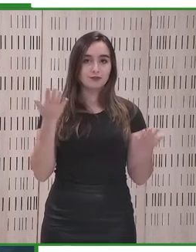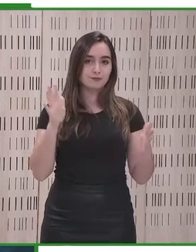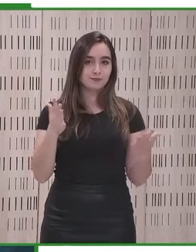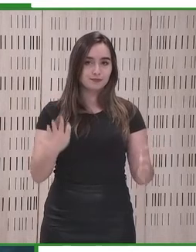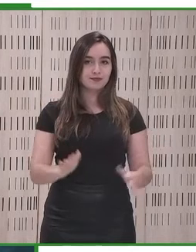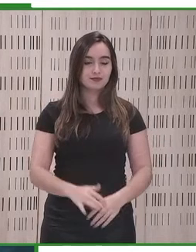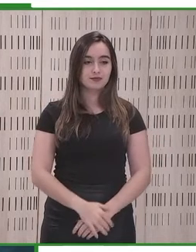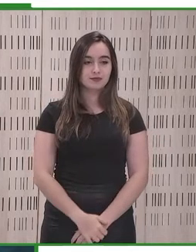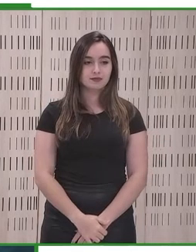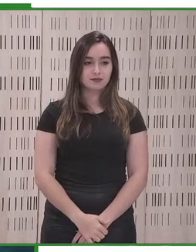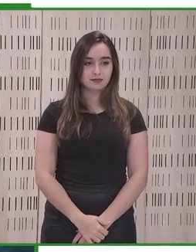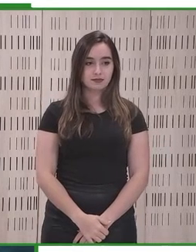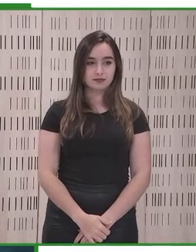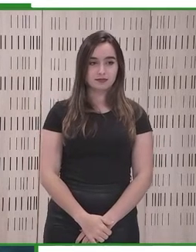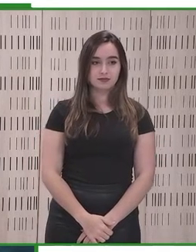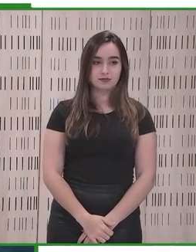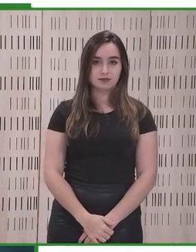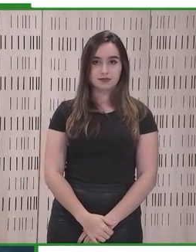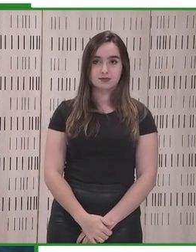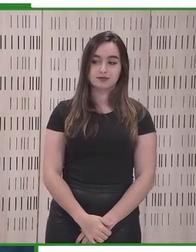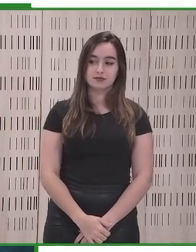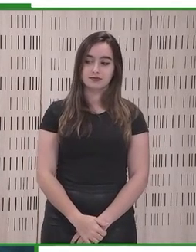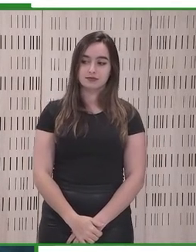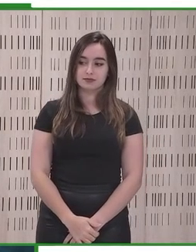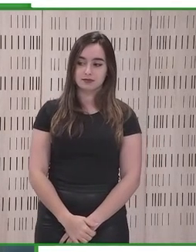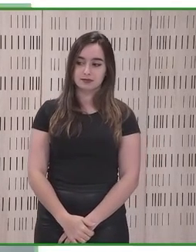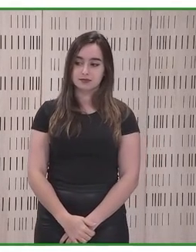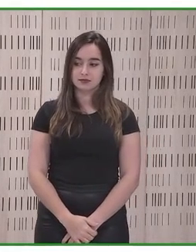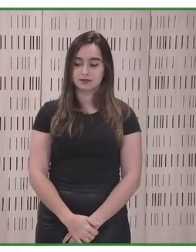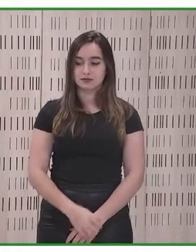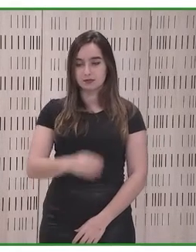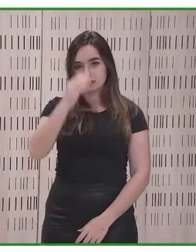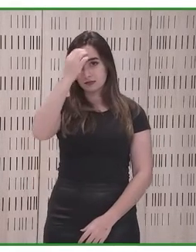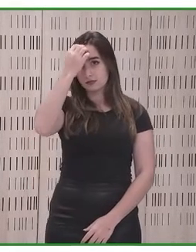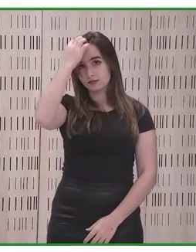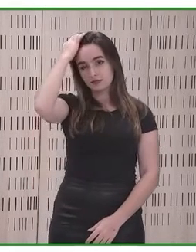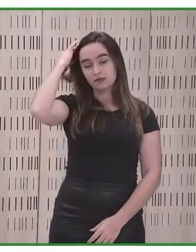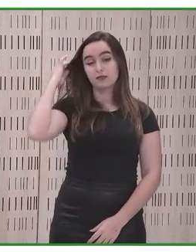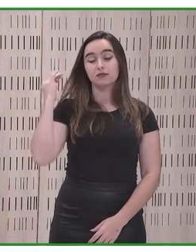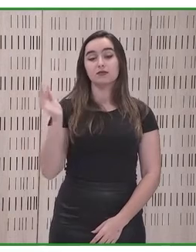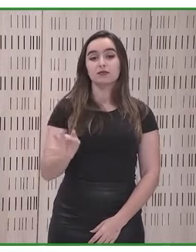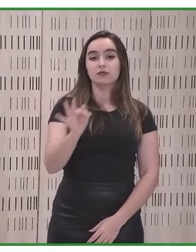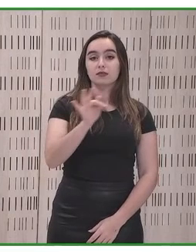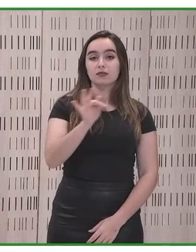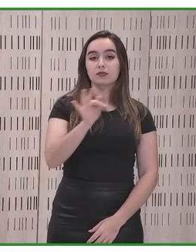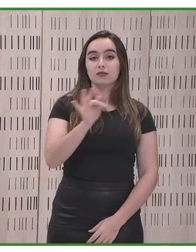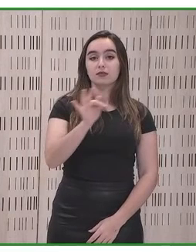le cedo la palabra para que continúe en su labor como moderador. Gracias.